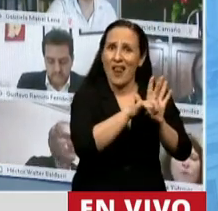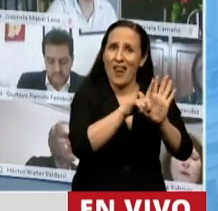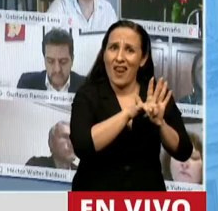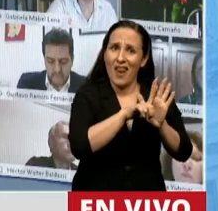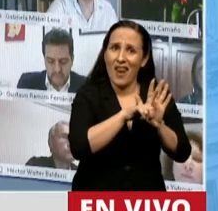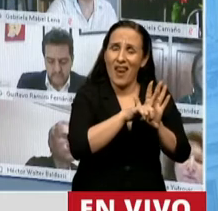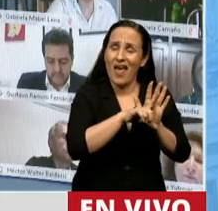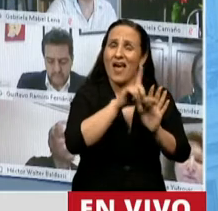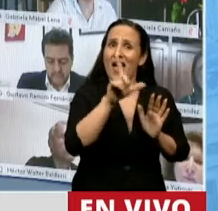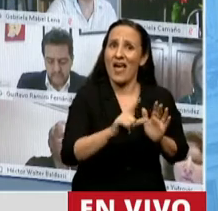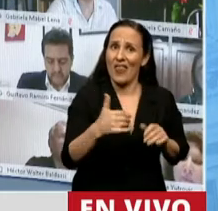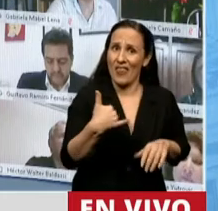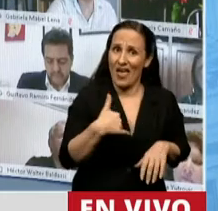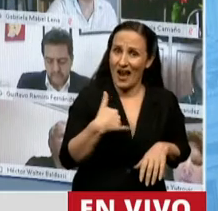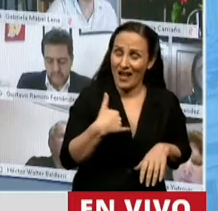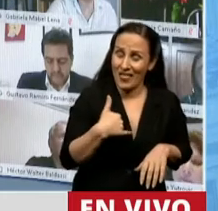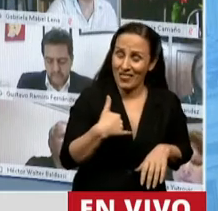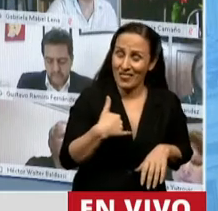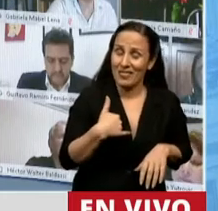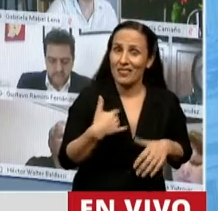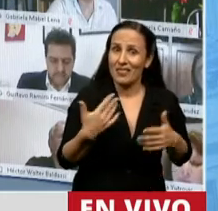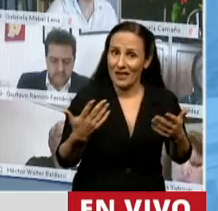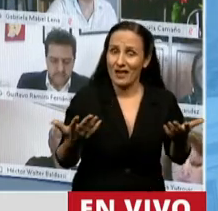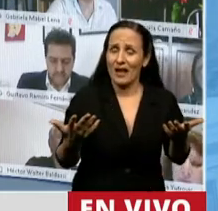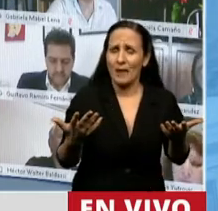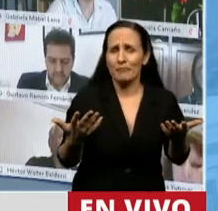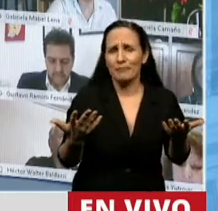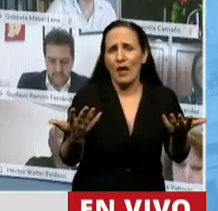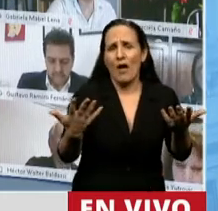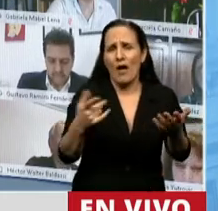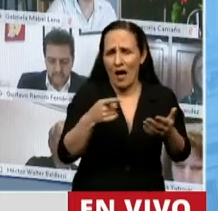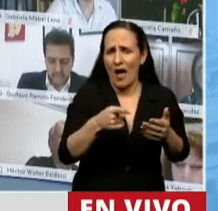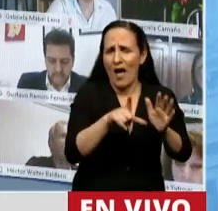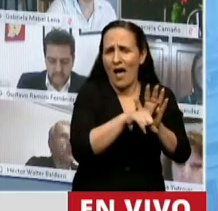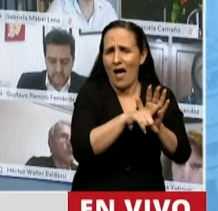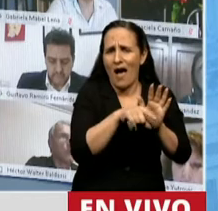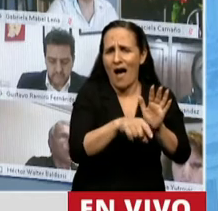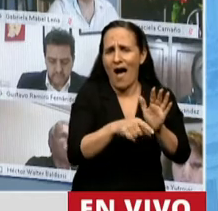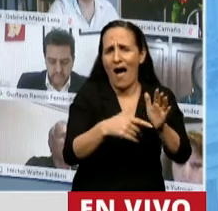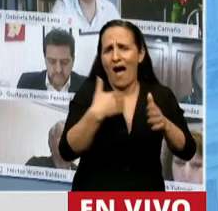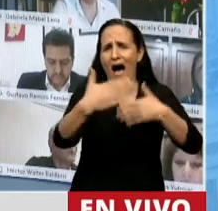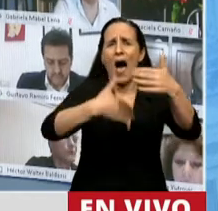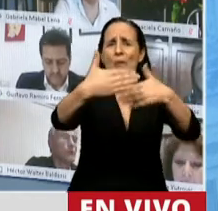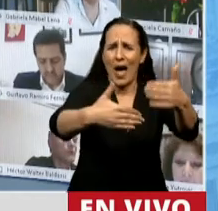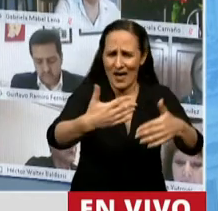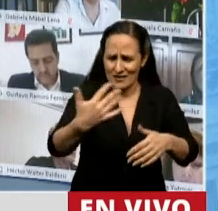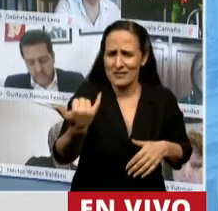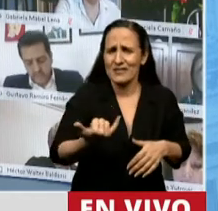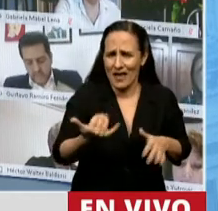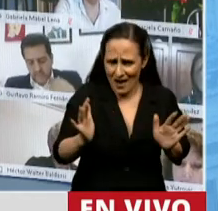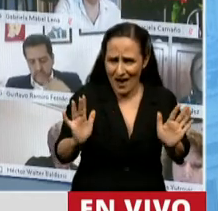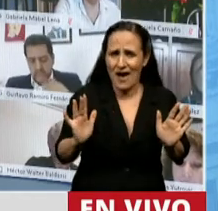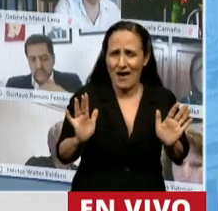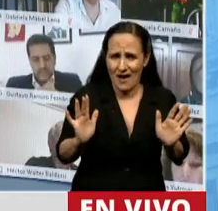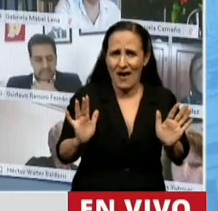nuestro país, señora Presidenta, por supuesto que cuenta con importantes avances en